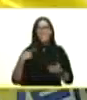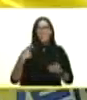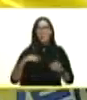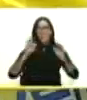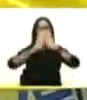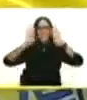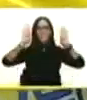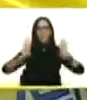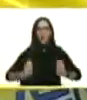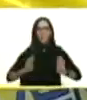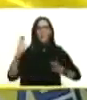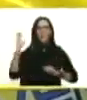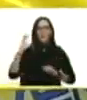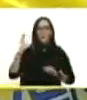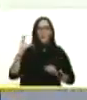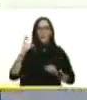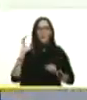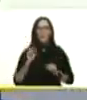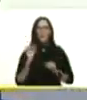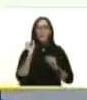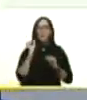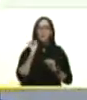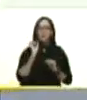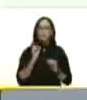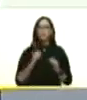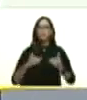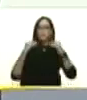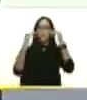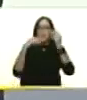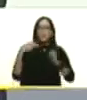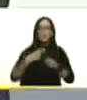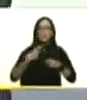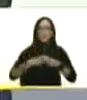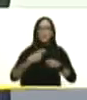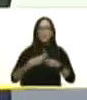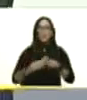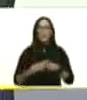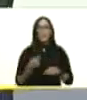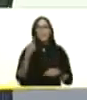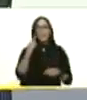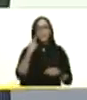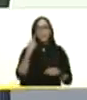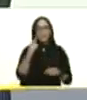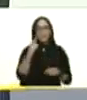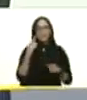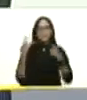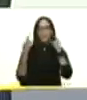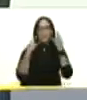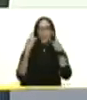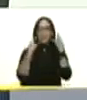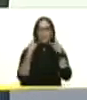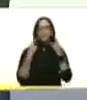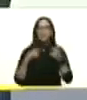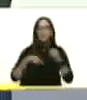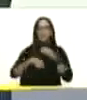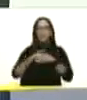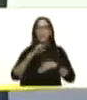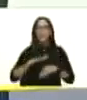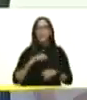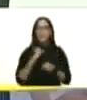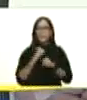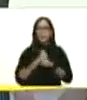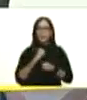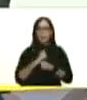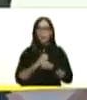mapa en Caracas los puntos de alta vulnerabilidad pendiente alerta y así vamos a estar trabajando